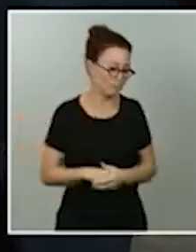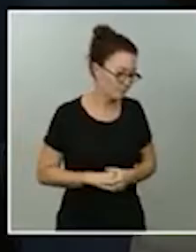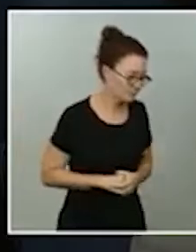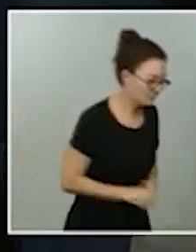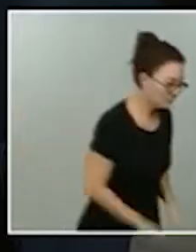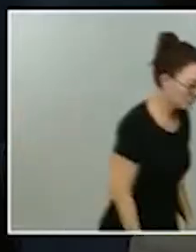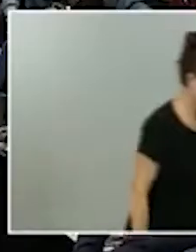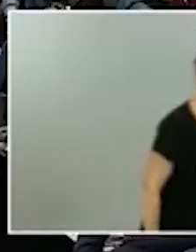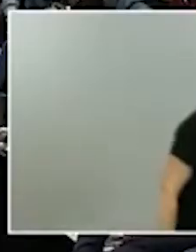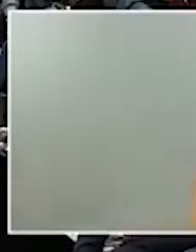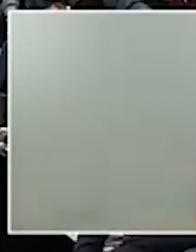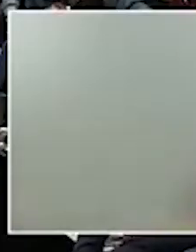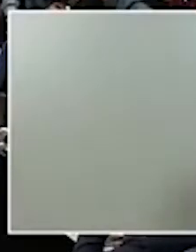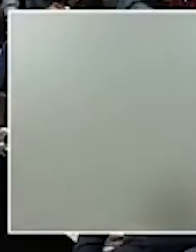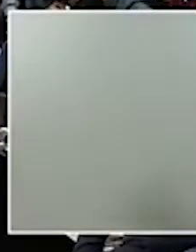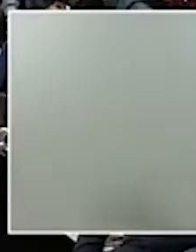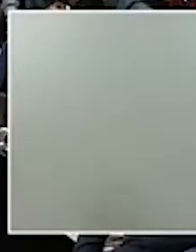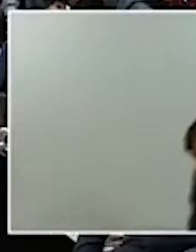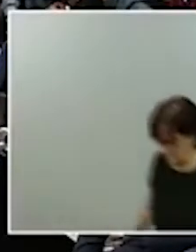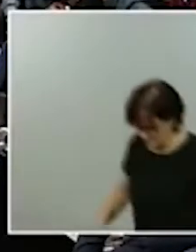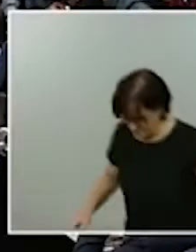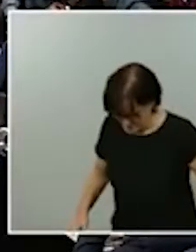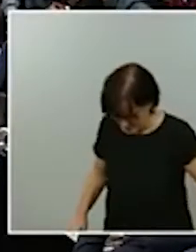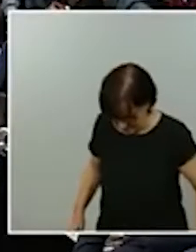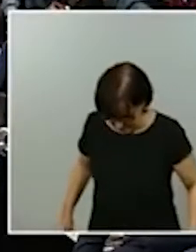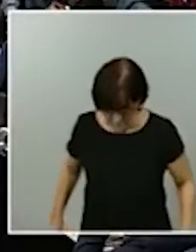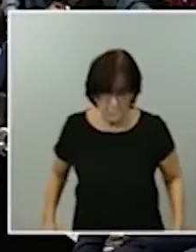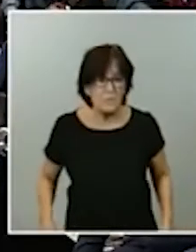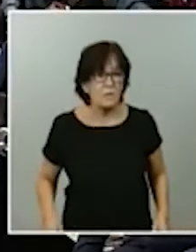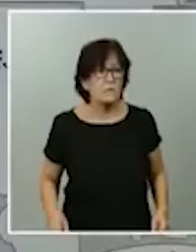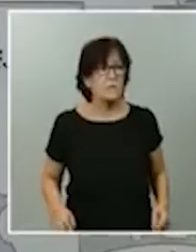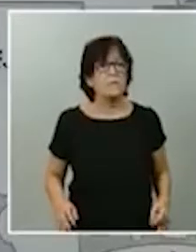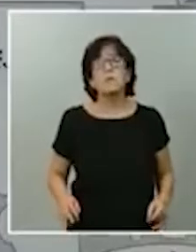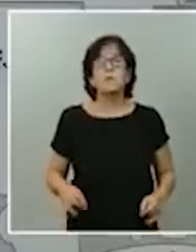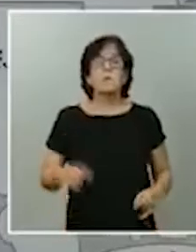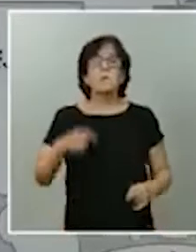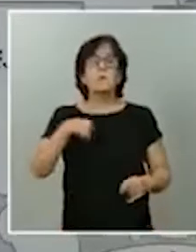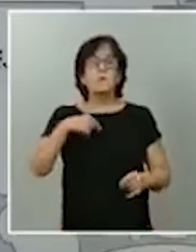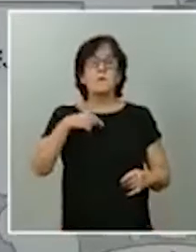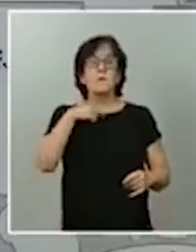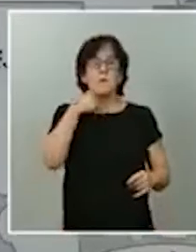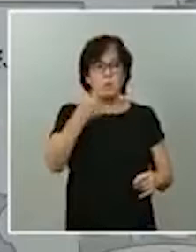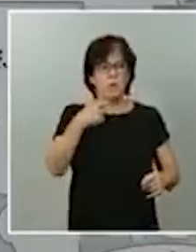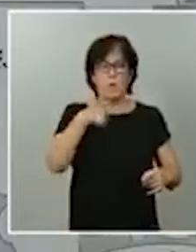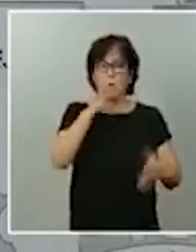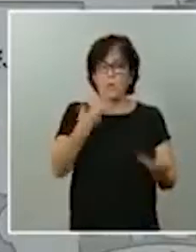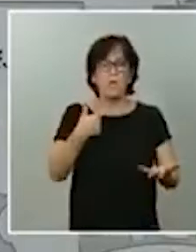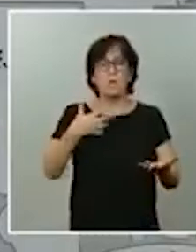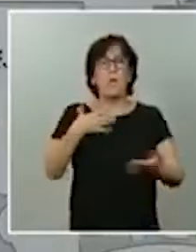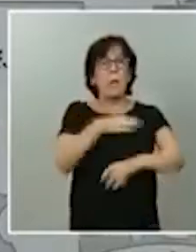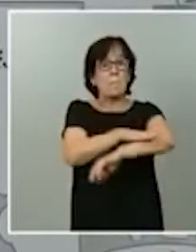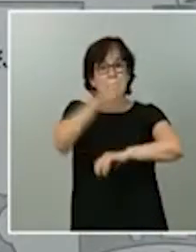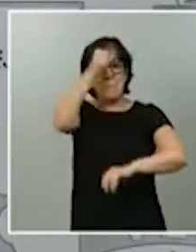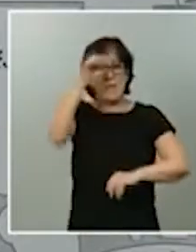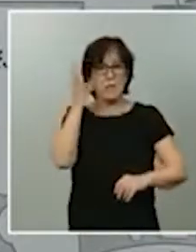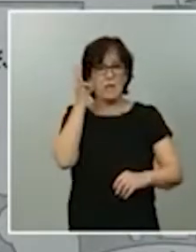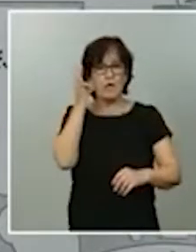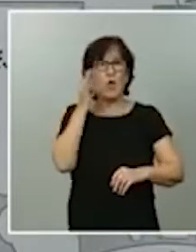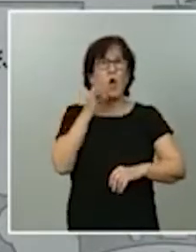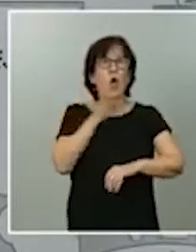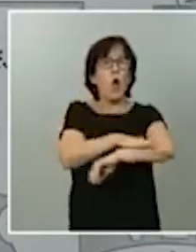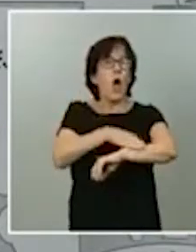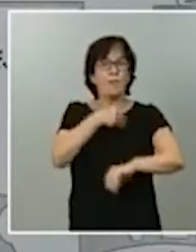todos mis ministros y ministras son los ministros del Gobierno de España. No son los ministros ni un partido político de otro. Eso es lo primero que les dije a todos ellos